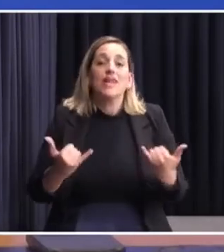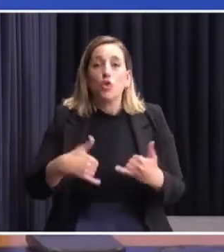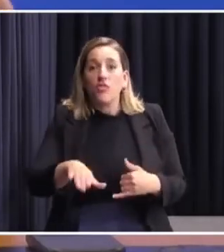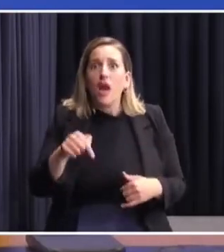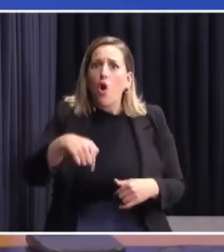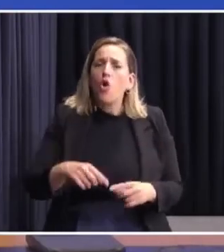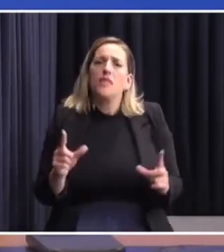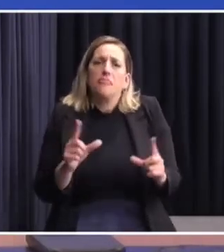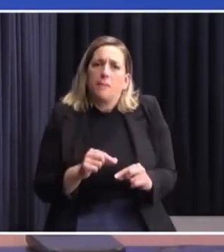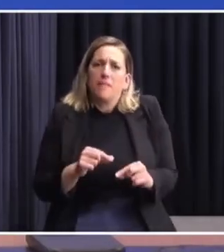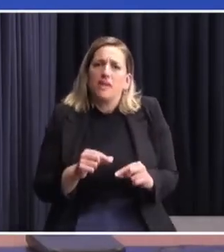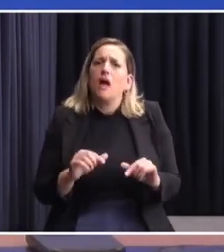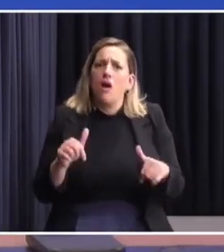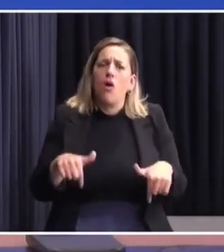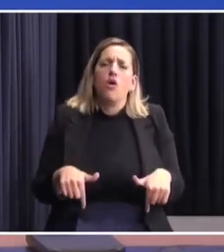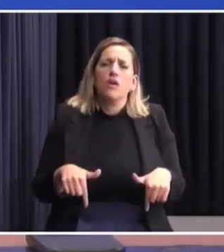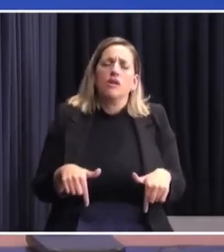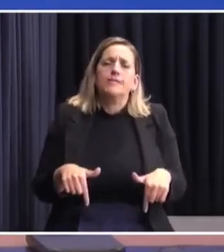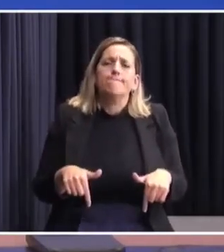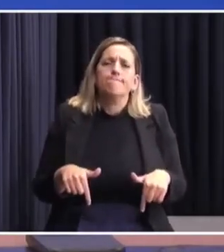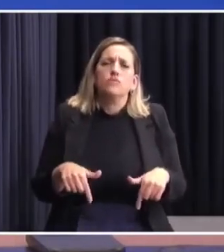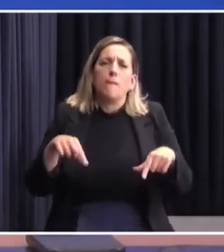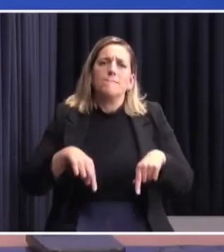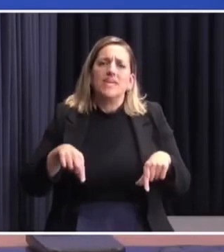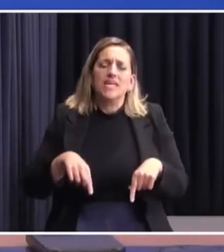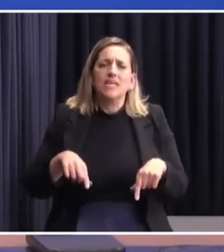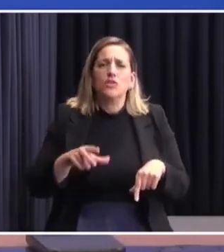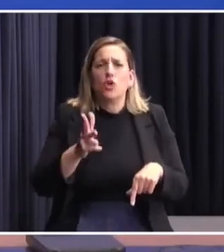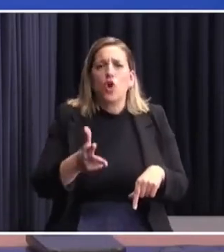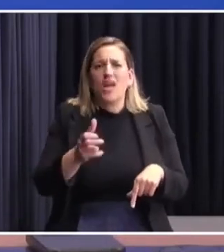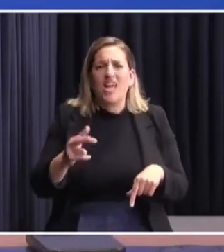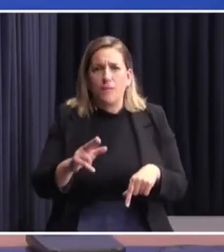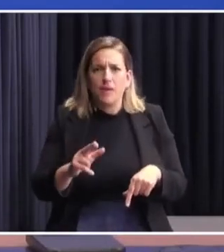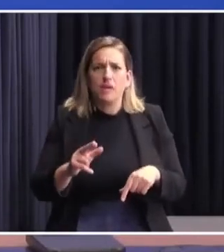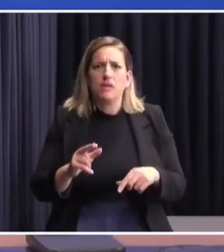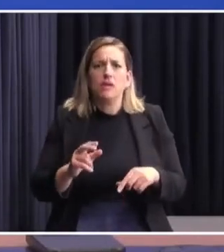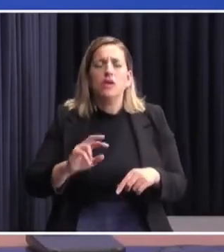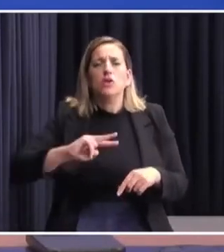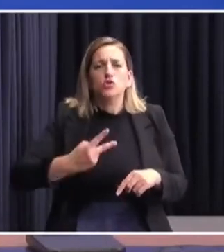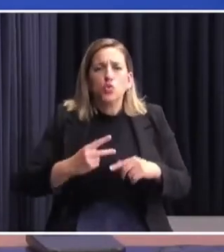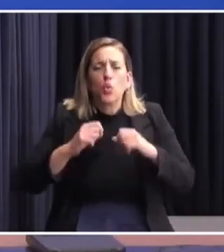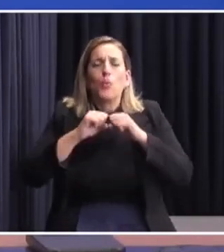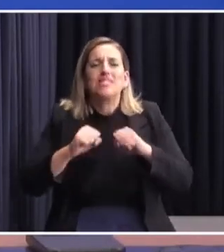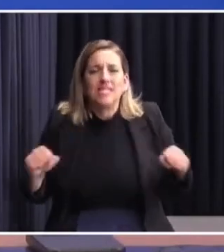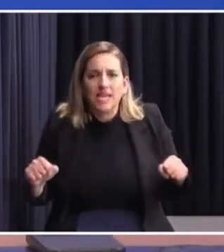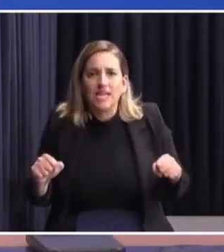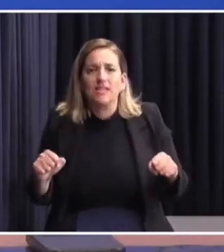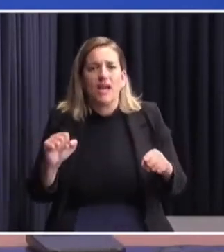hoy se terminaron de dar, el ministro Luis Alberto Heber, el subsecretario